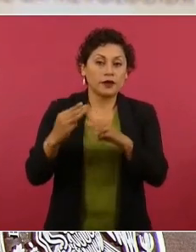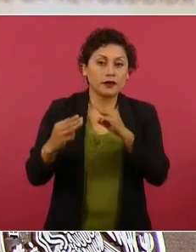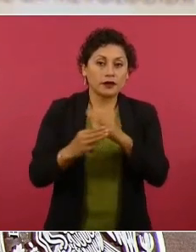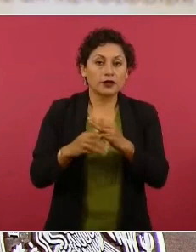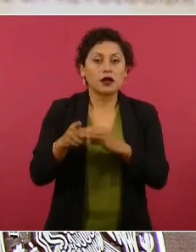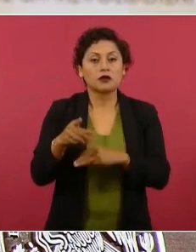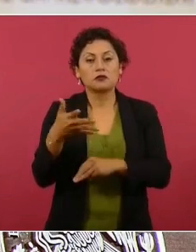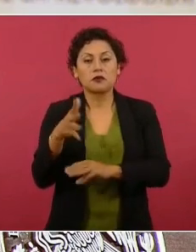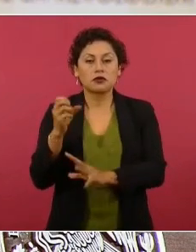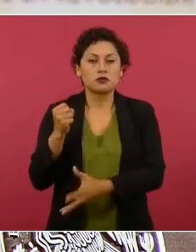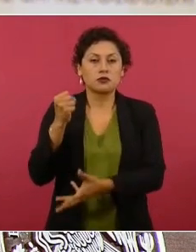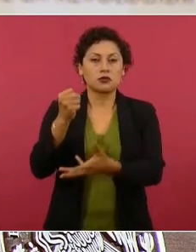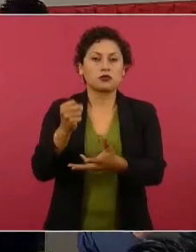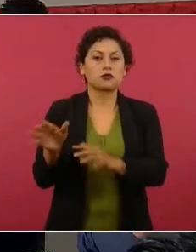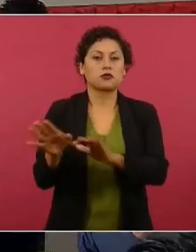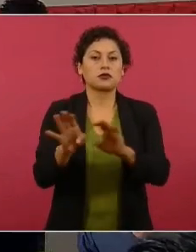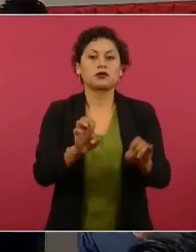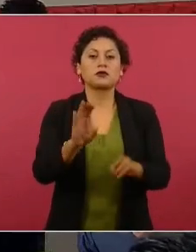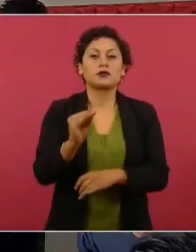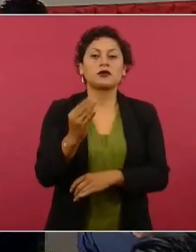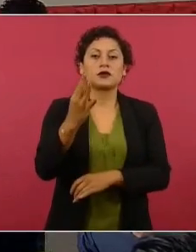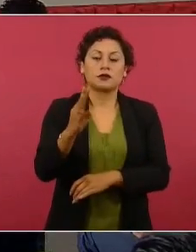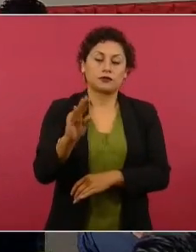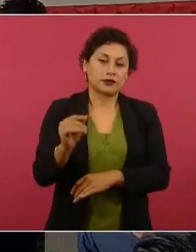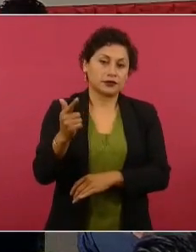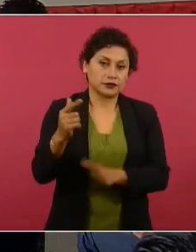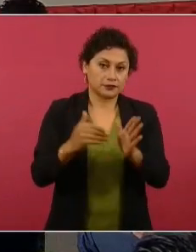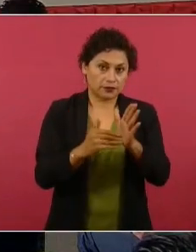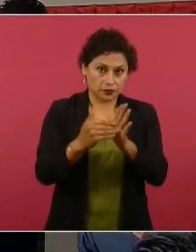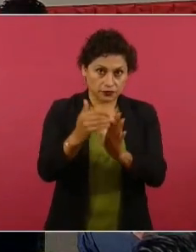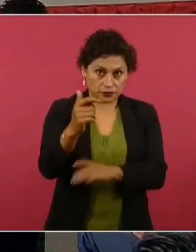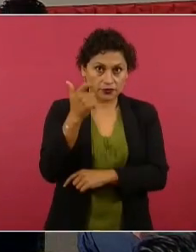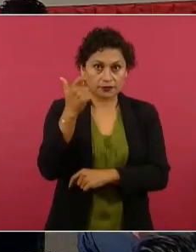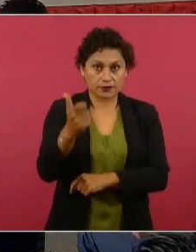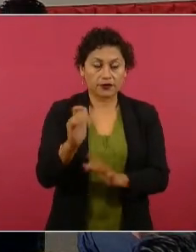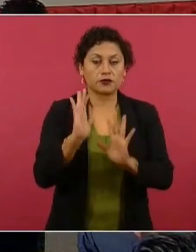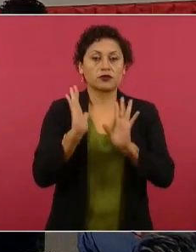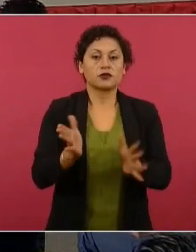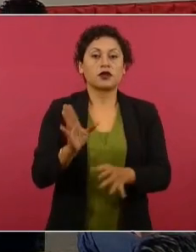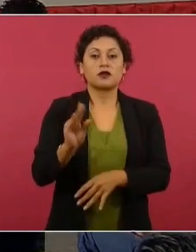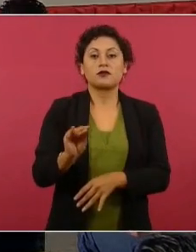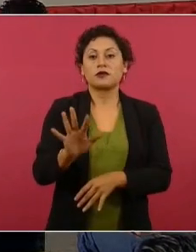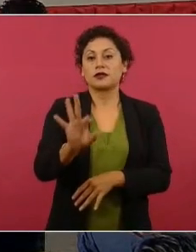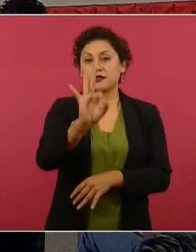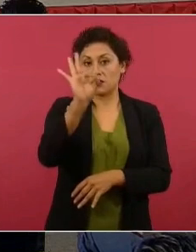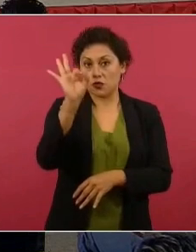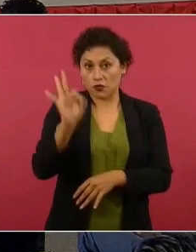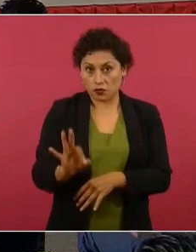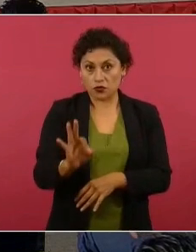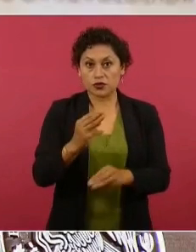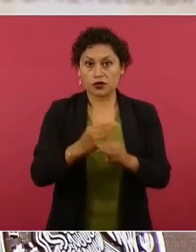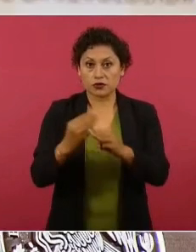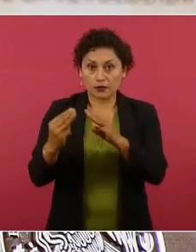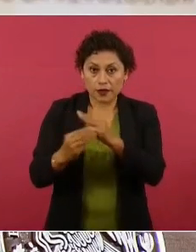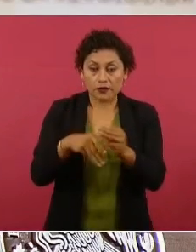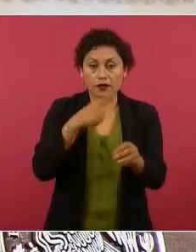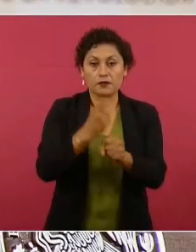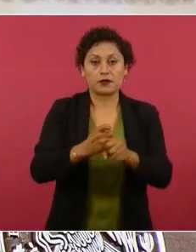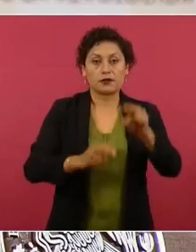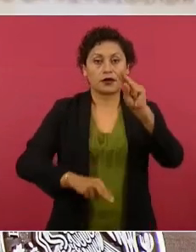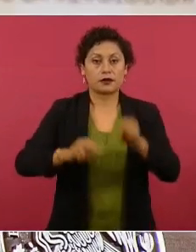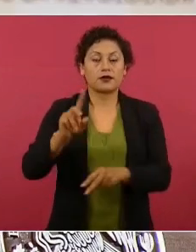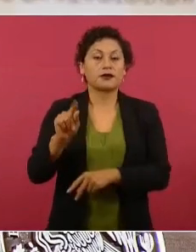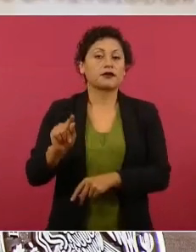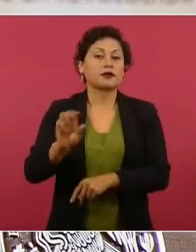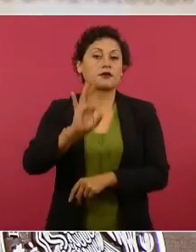194.7 millones de pesos, ya tenemos un avance del 95 por ciento en el equipo de primer nivel y del 70 por